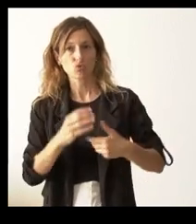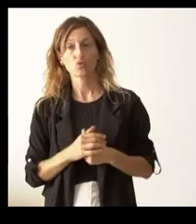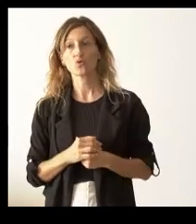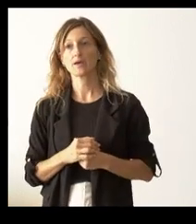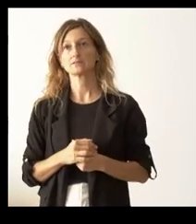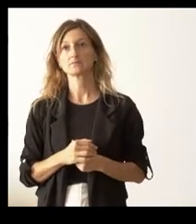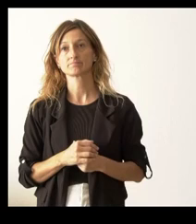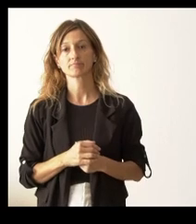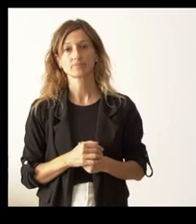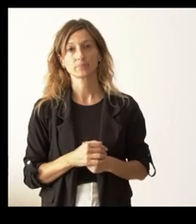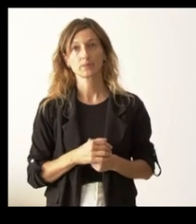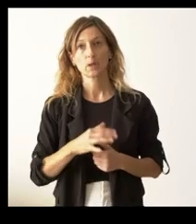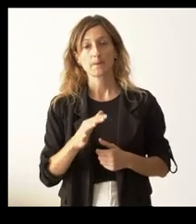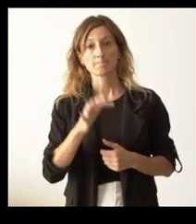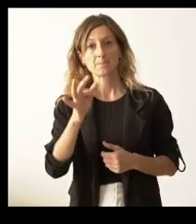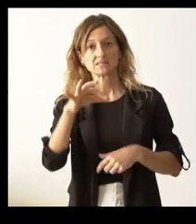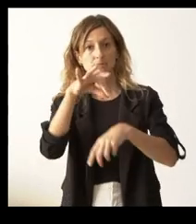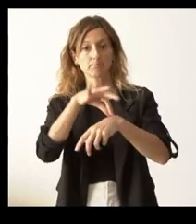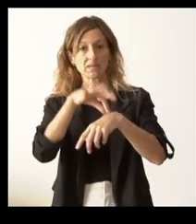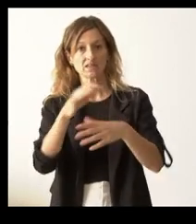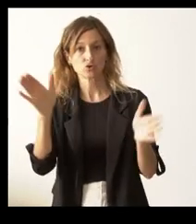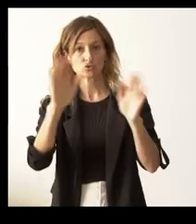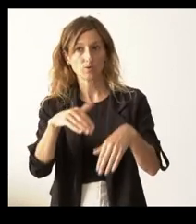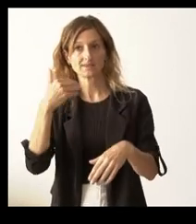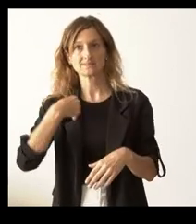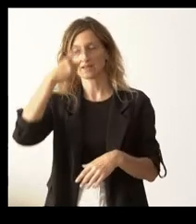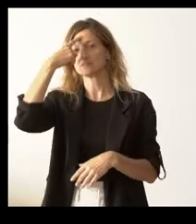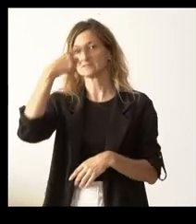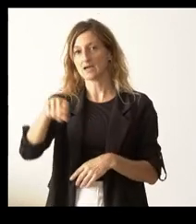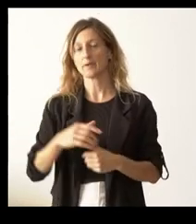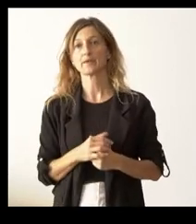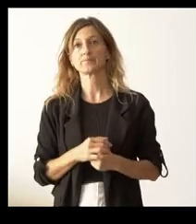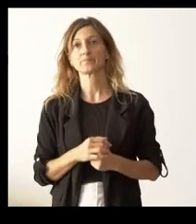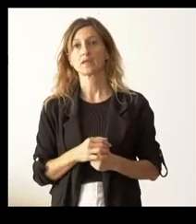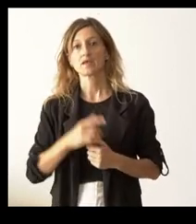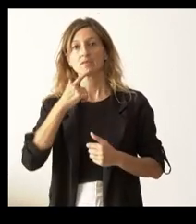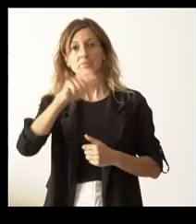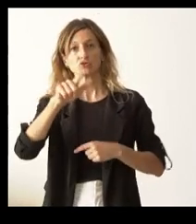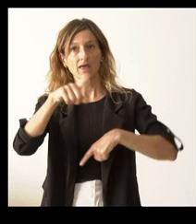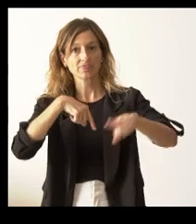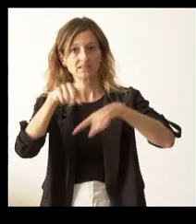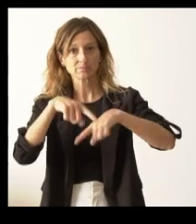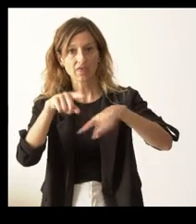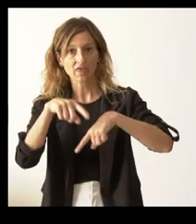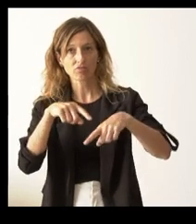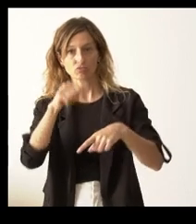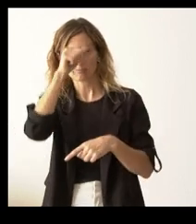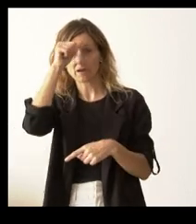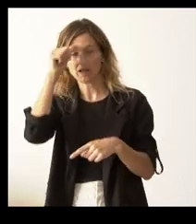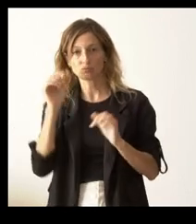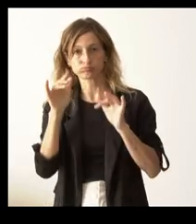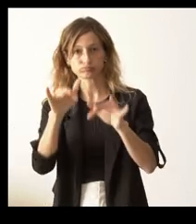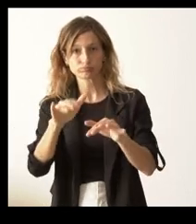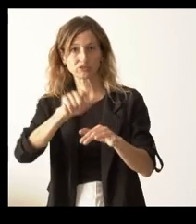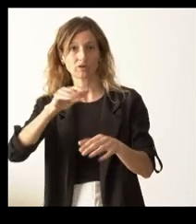Y aparte de, no hay médicos, que ya lo sabemos, se hablaba de que hay muchos desplazados y que había mucha gente de